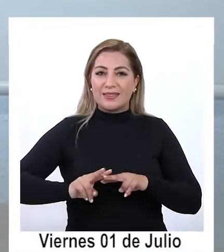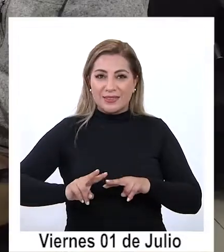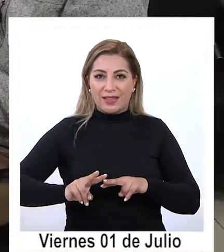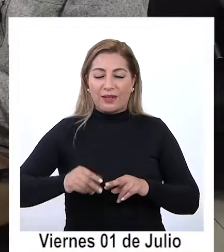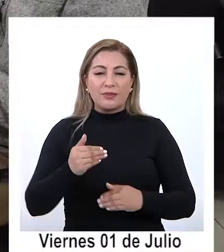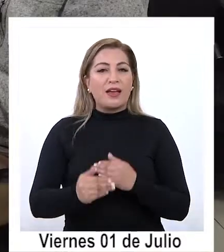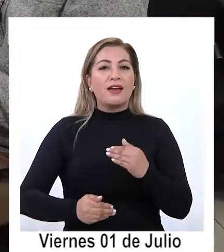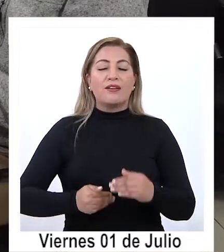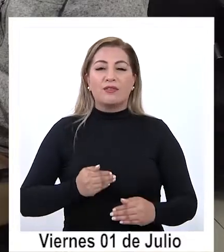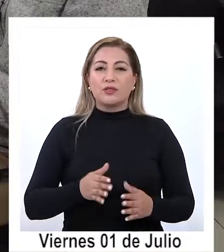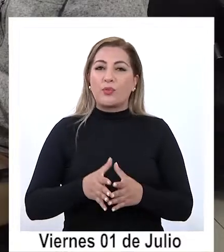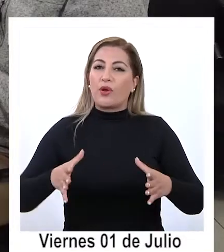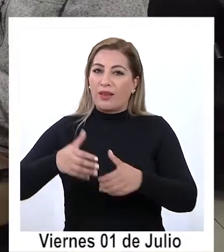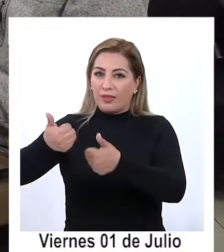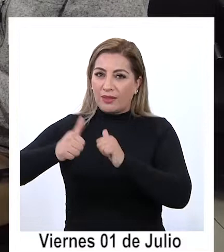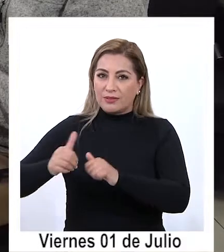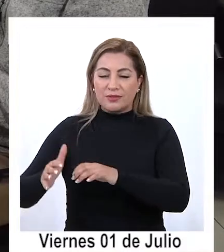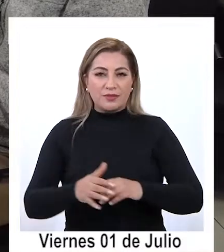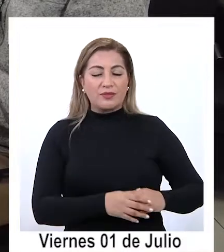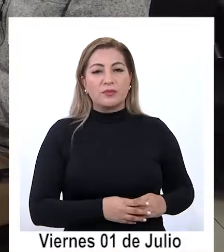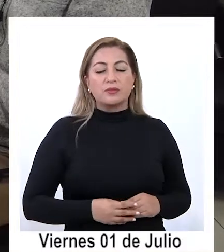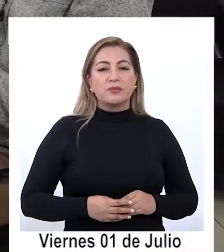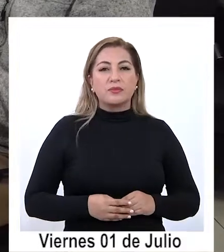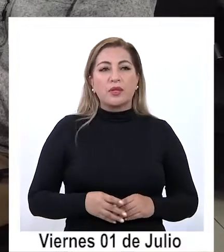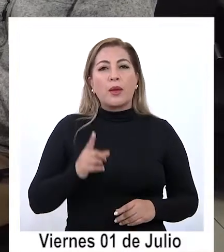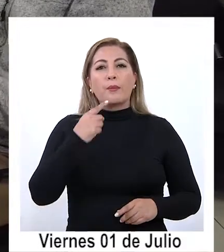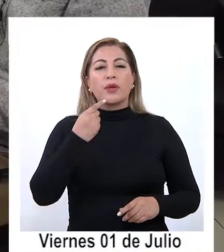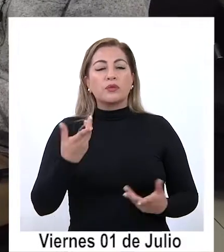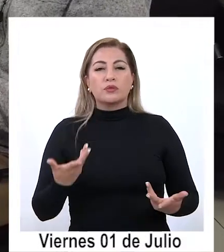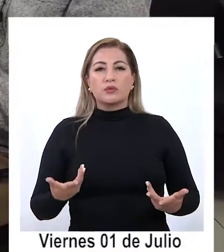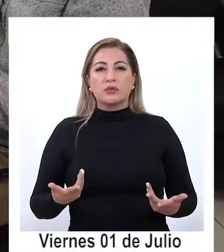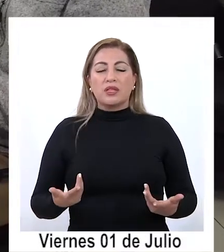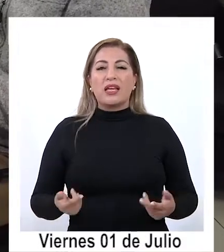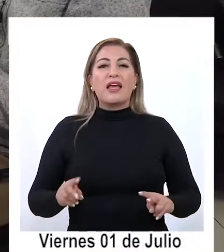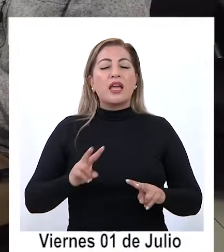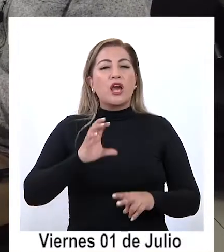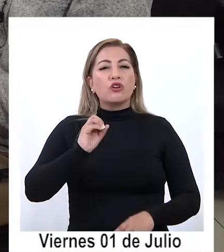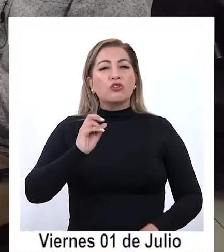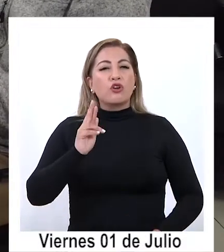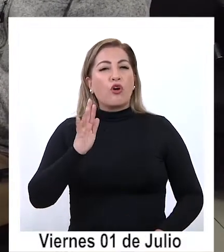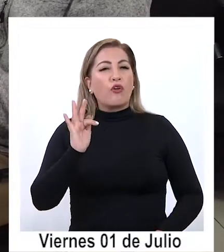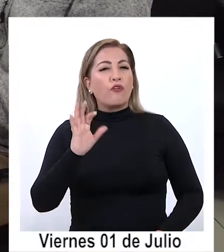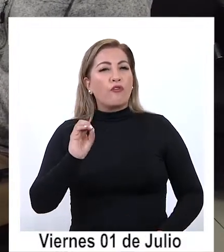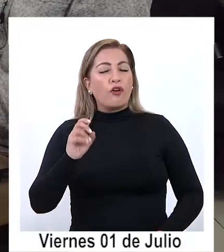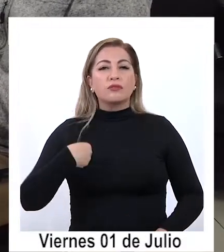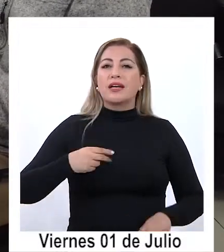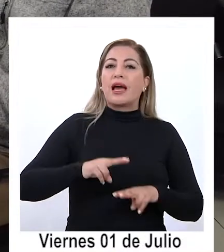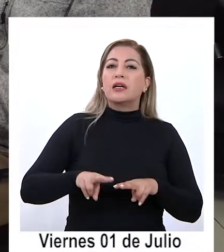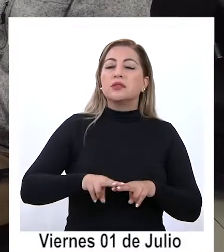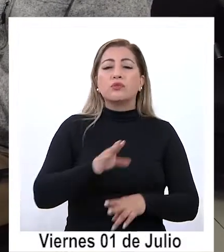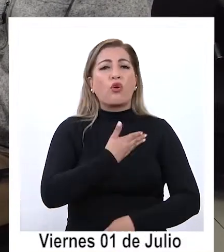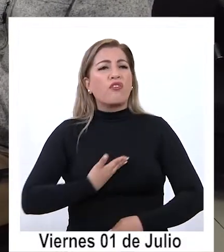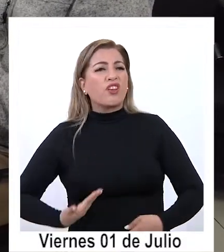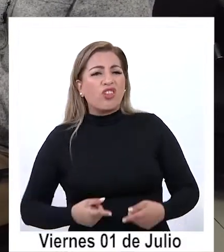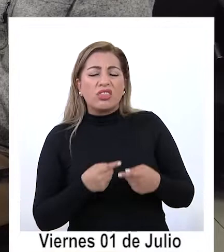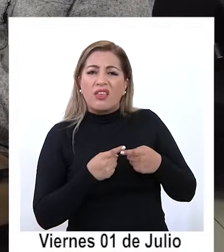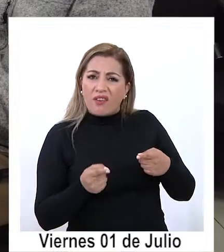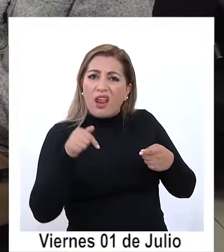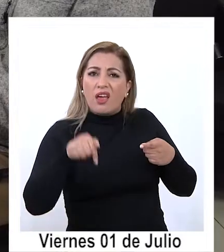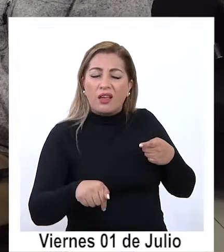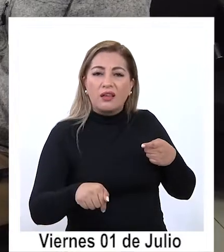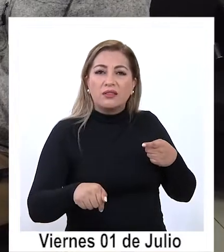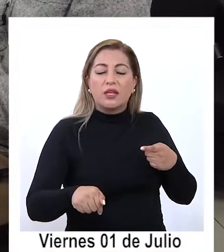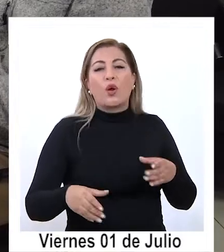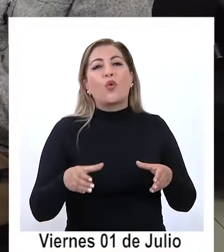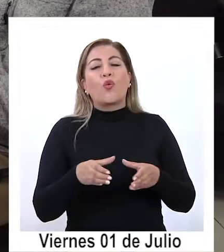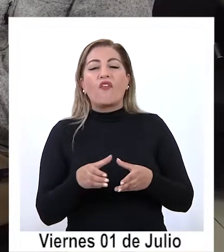adelante como un gran desafío ¿cuál va a ser la impronta de Corfo en este gobierno? este es un gobierno distinto este es un gobierno de